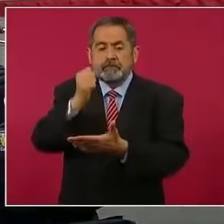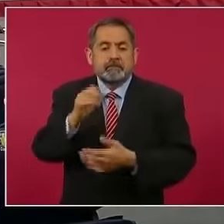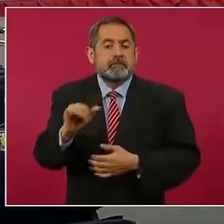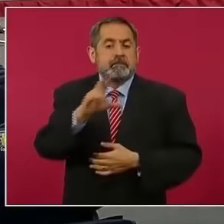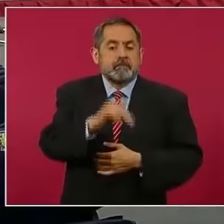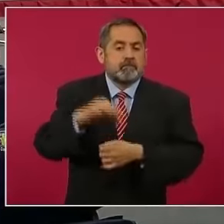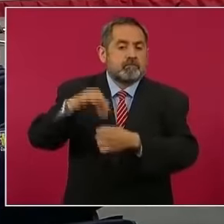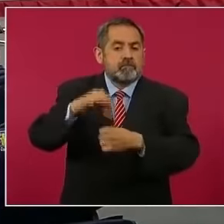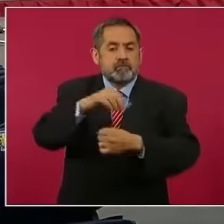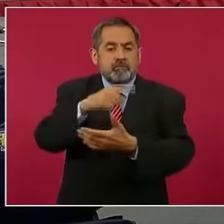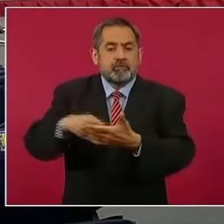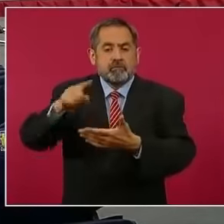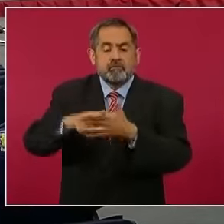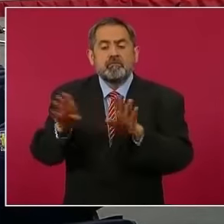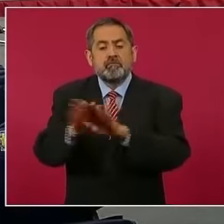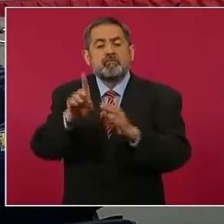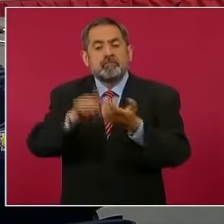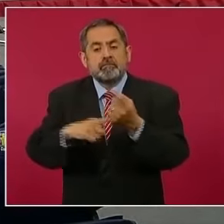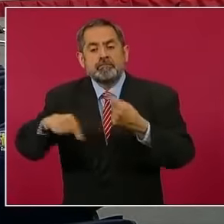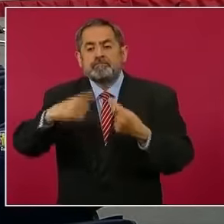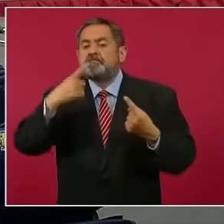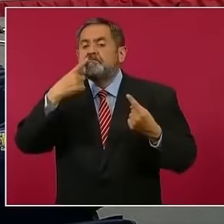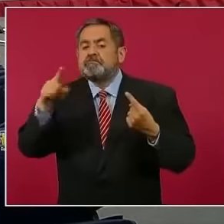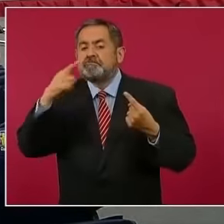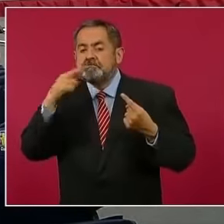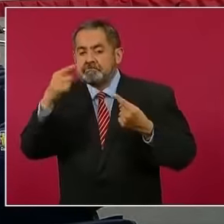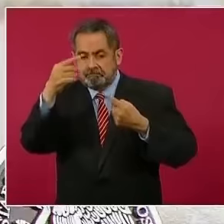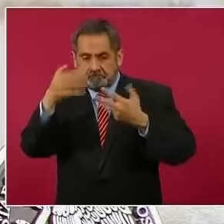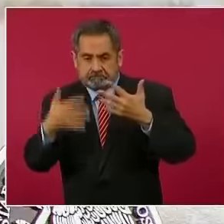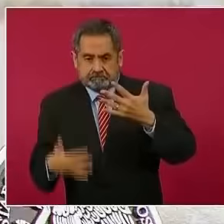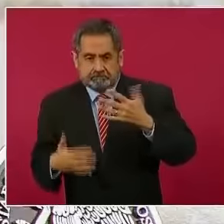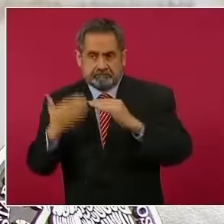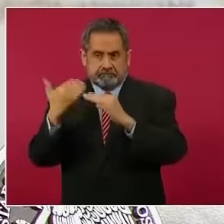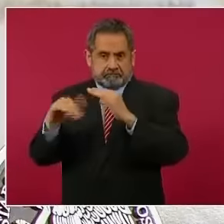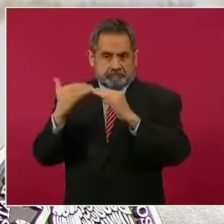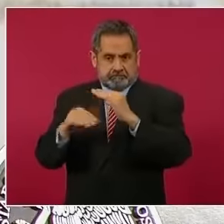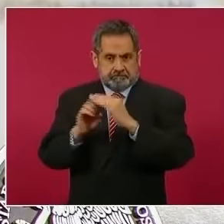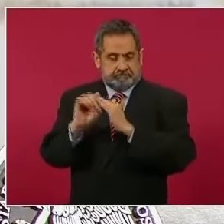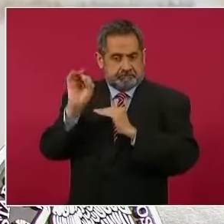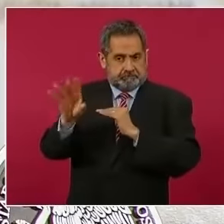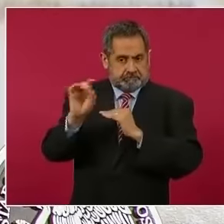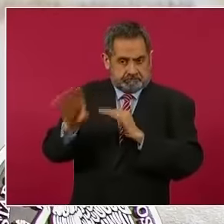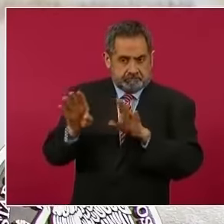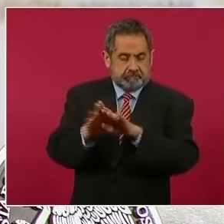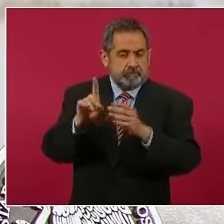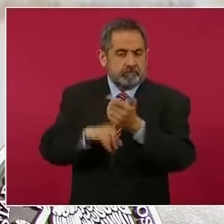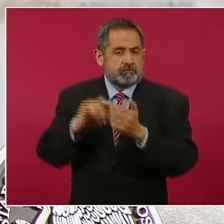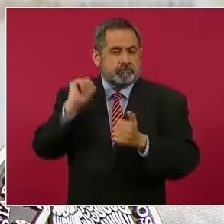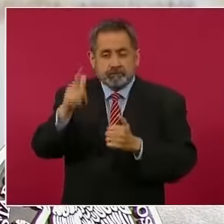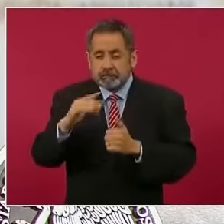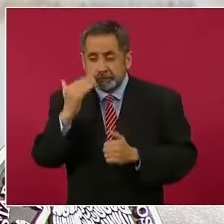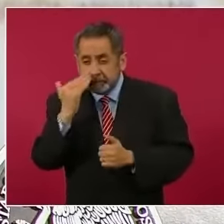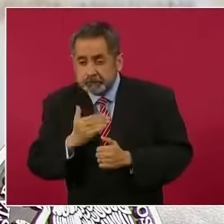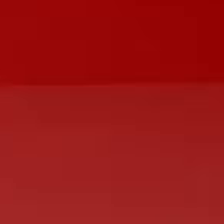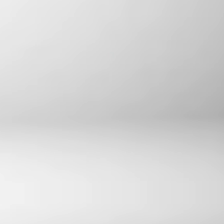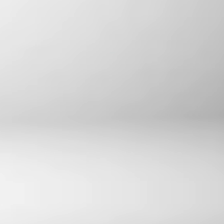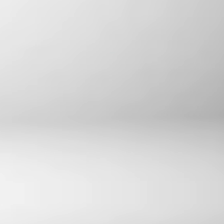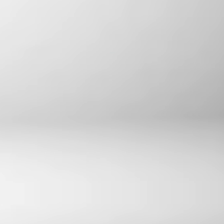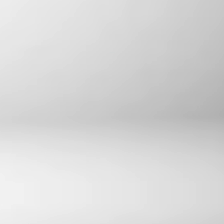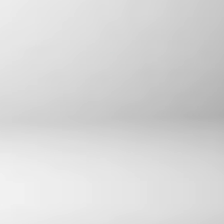conforme a las quejas que puedan irse presentando en caso de haber irregularidades.